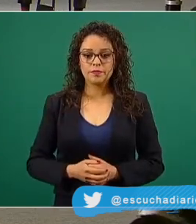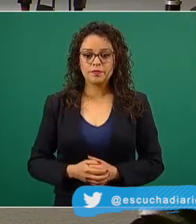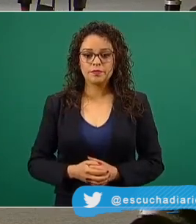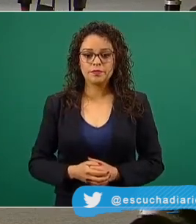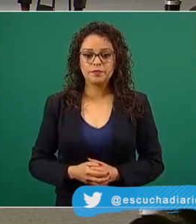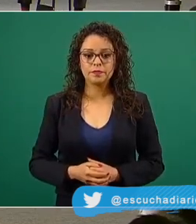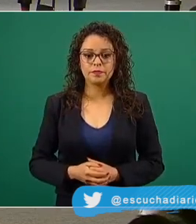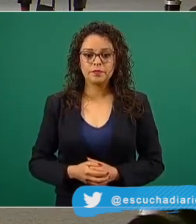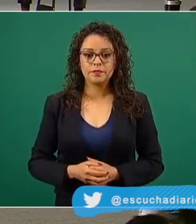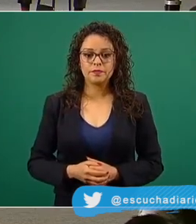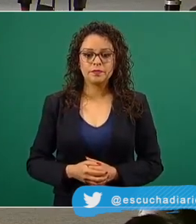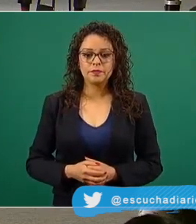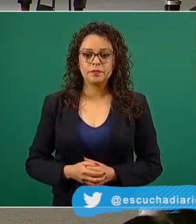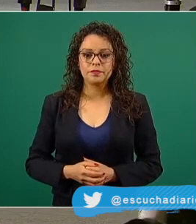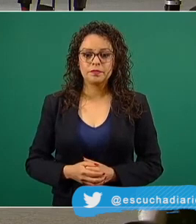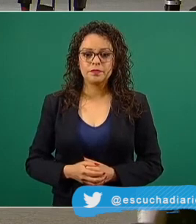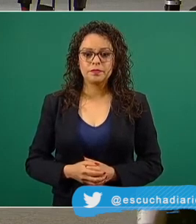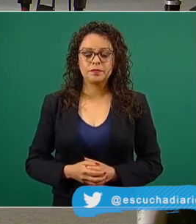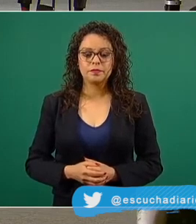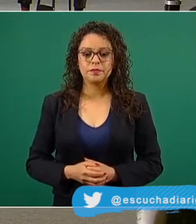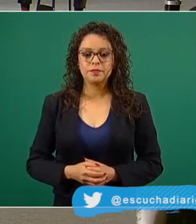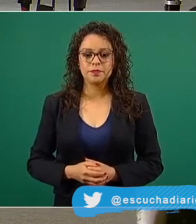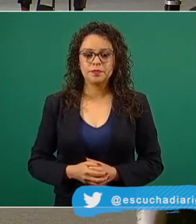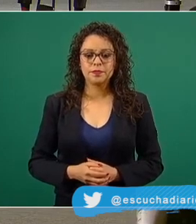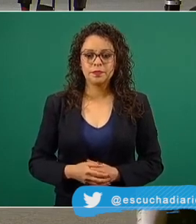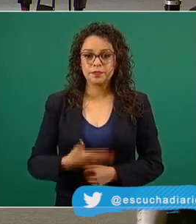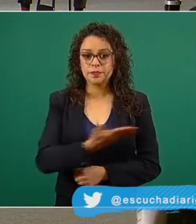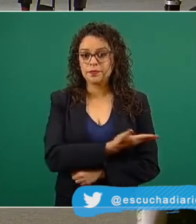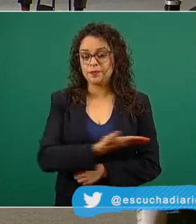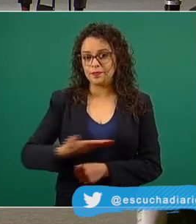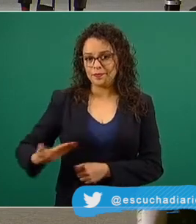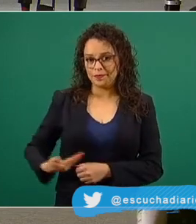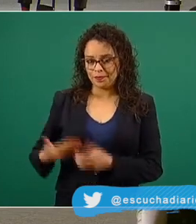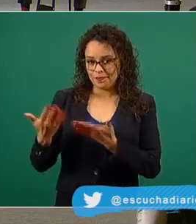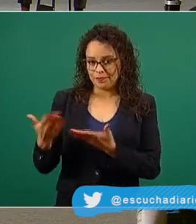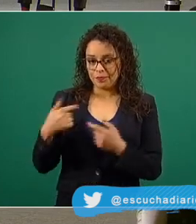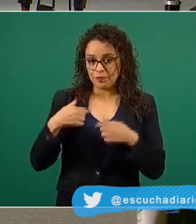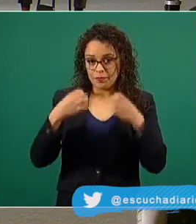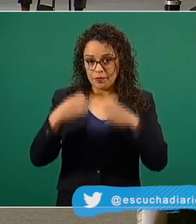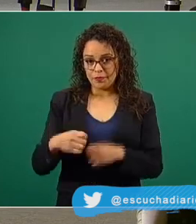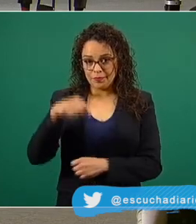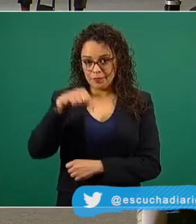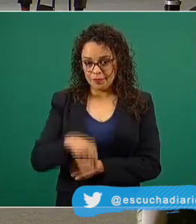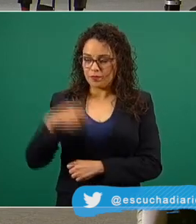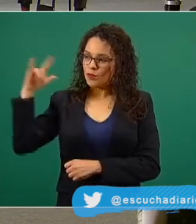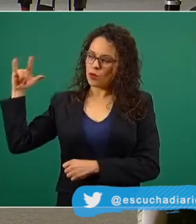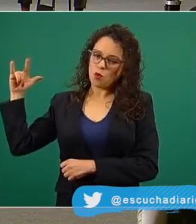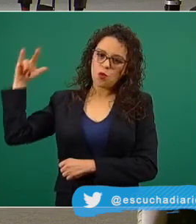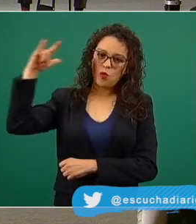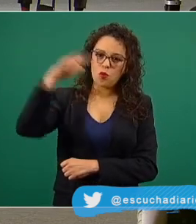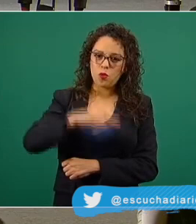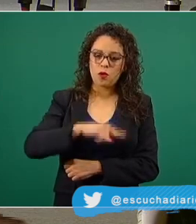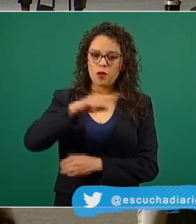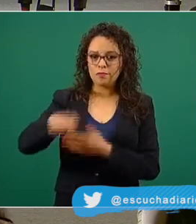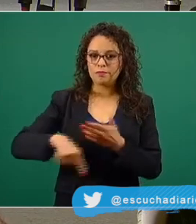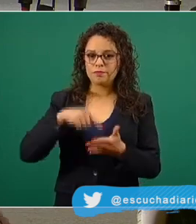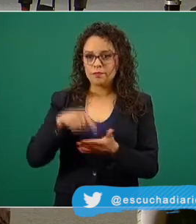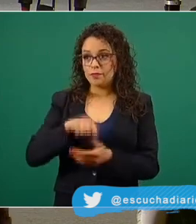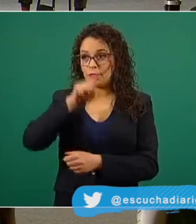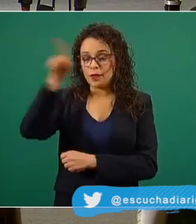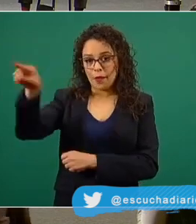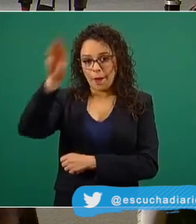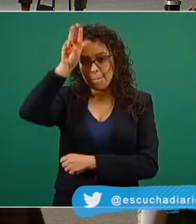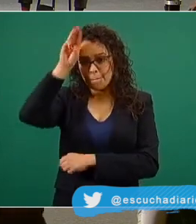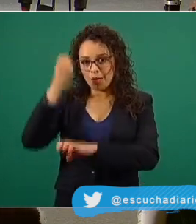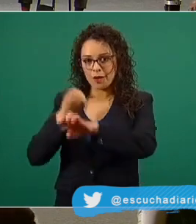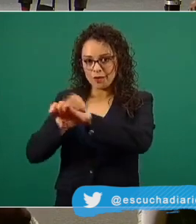Bueno, soy... Presidente, estamos aquí en... Estamos aquí en el aeropuerto de Monterrey,